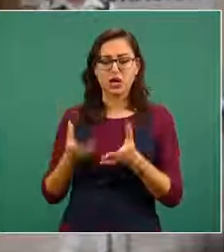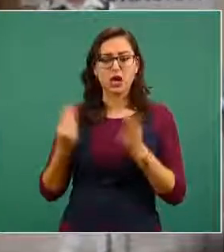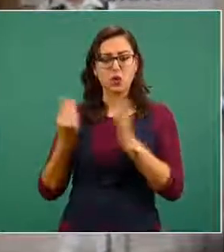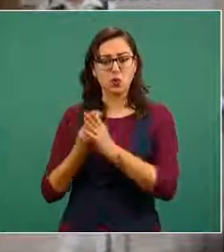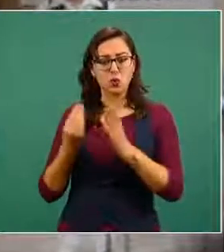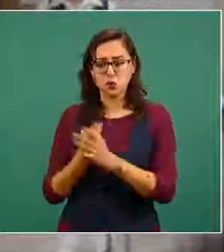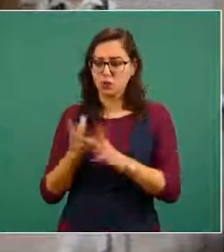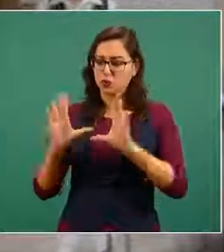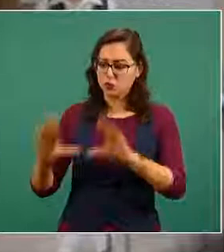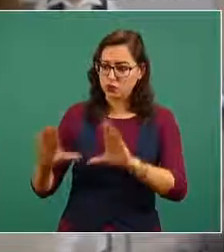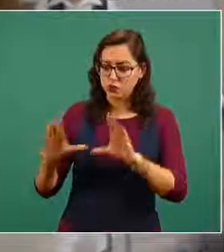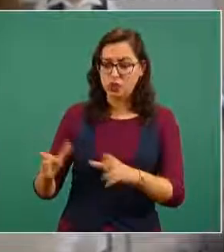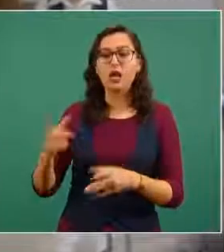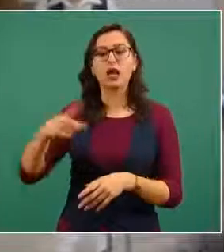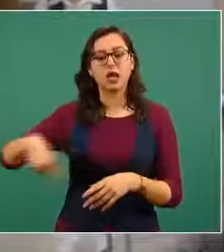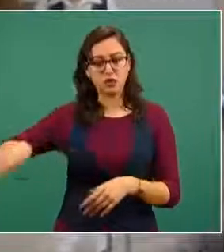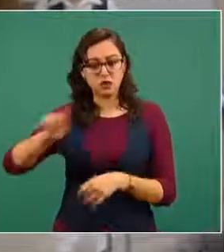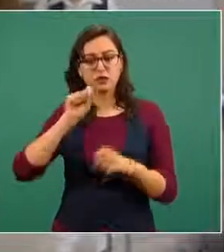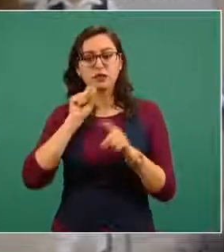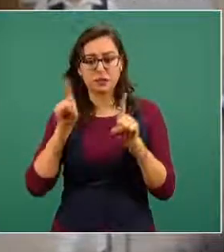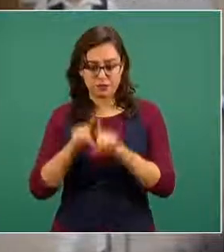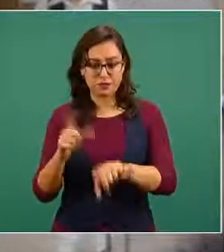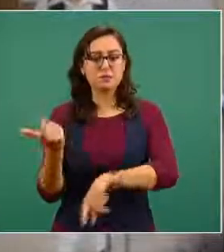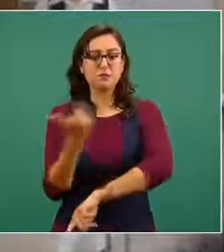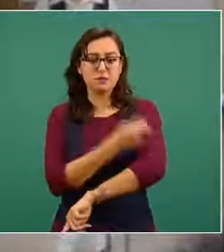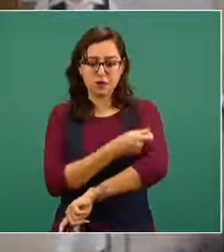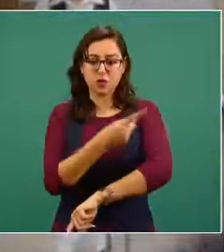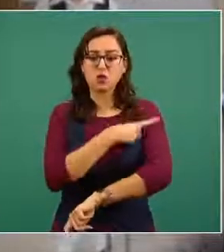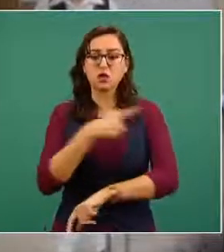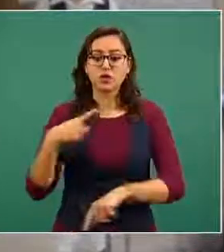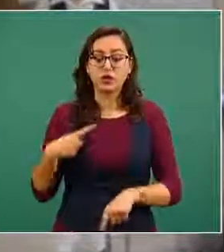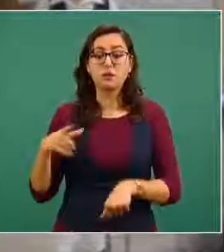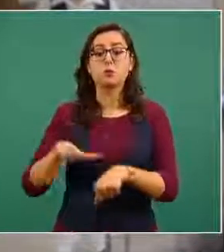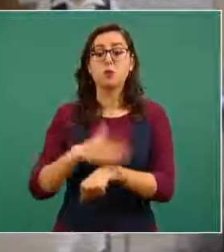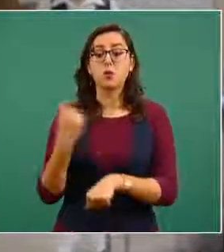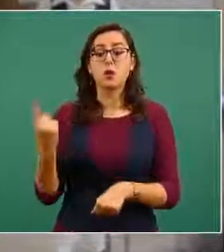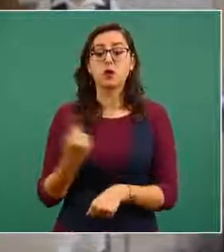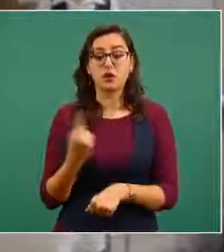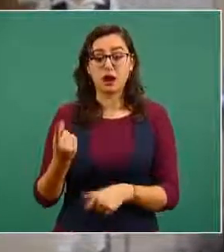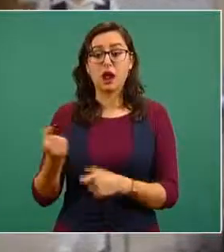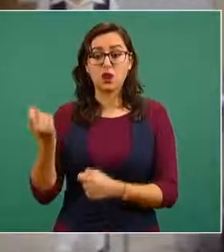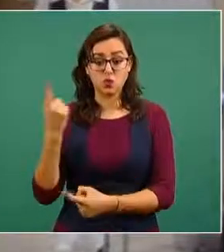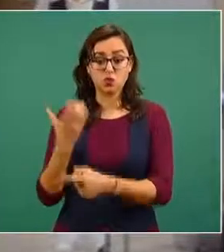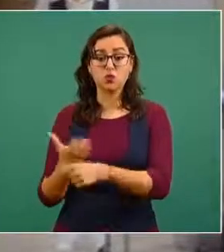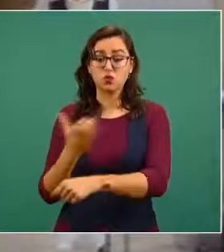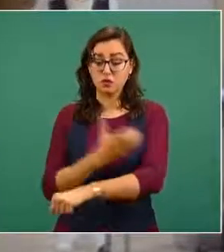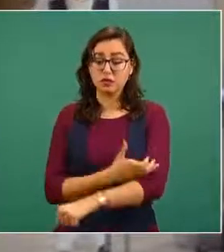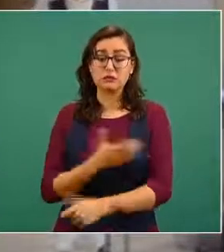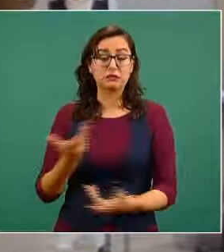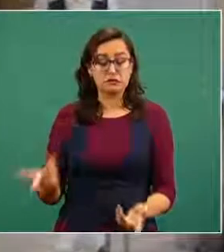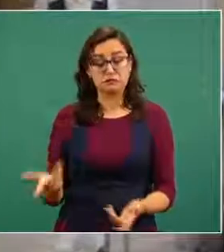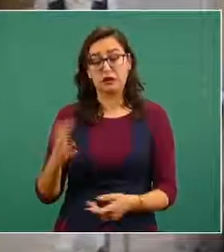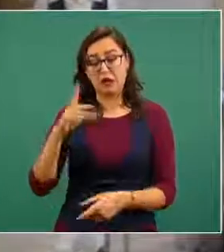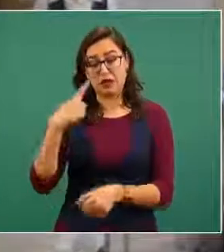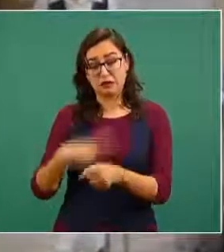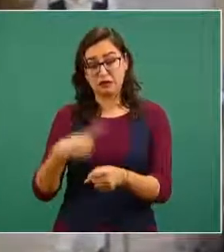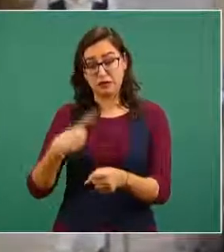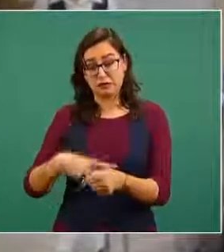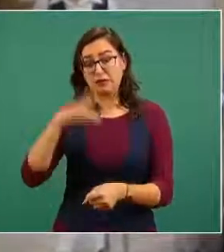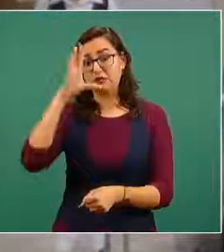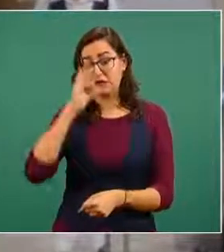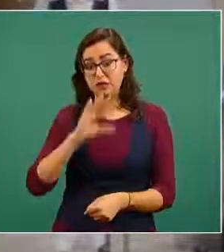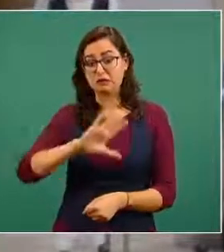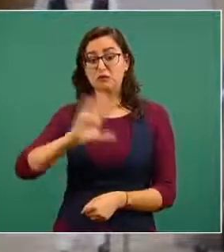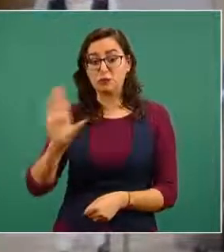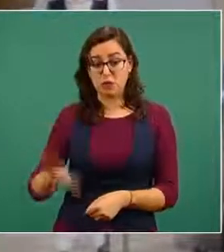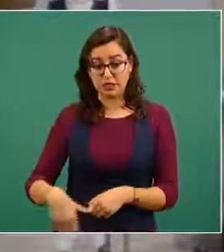y ellos también deben de recibir las vacunas porque también hemos perdido algunos compañeros el pueblo de Nuevo León se lo